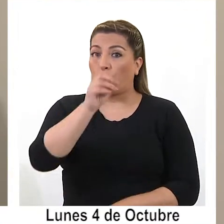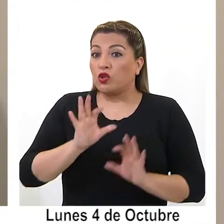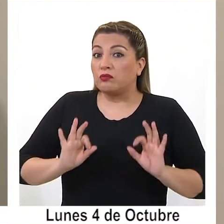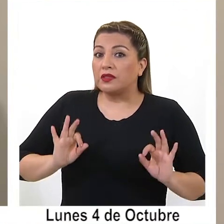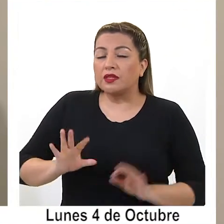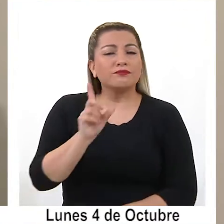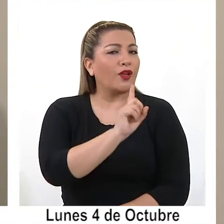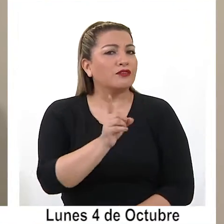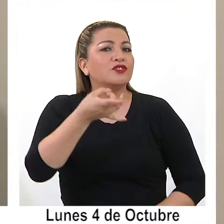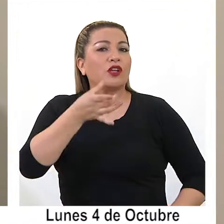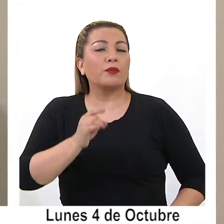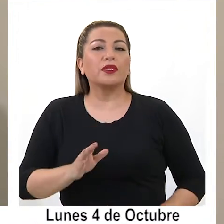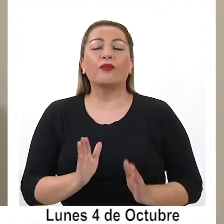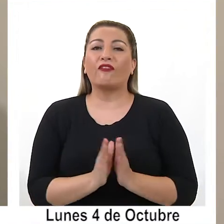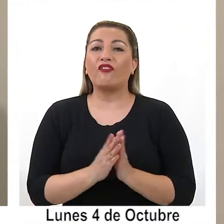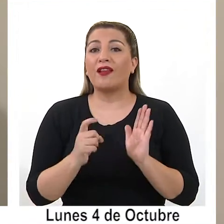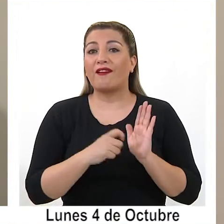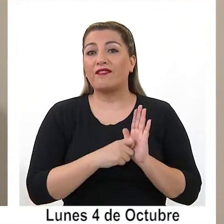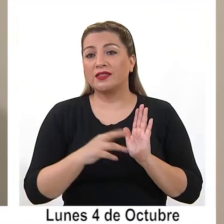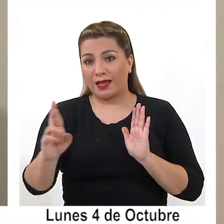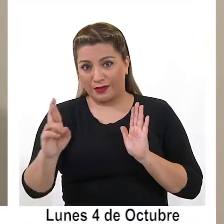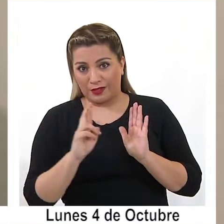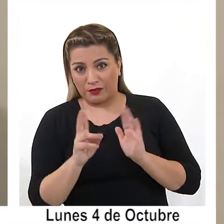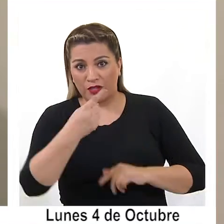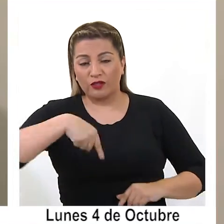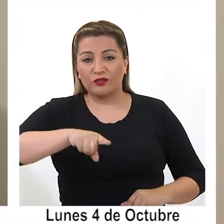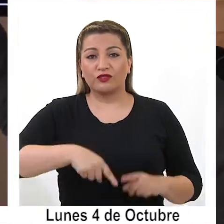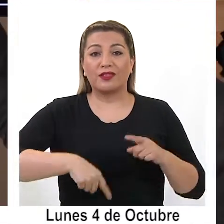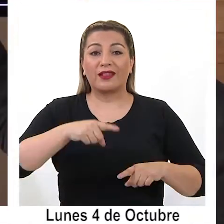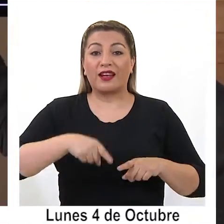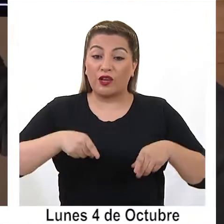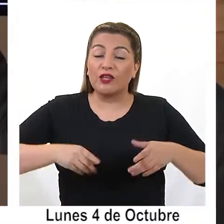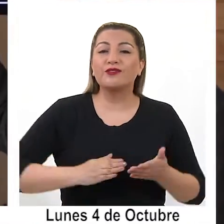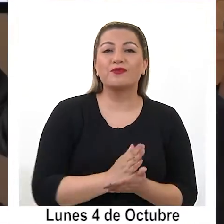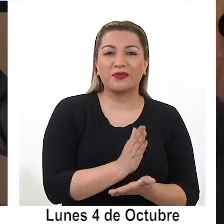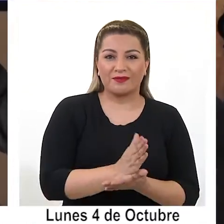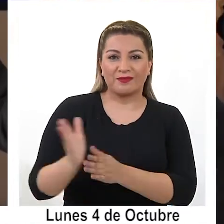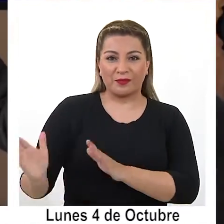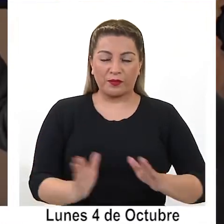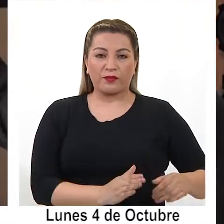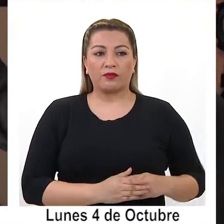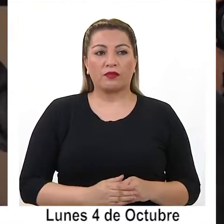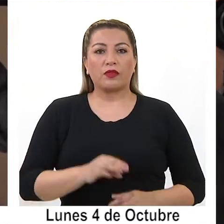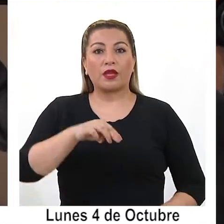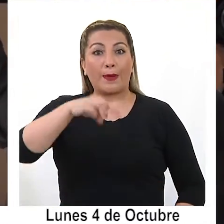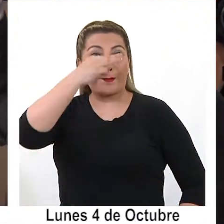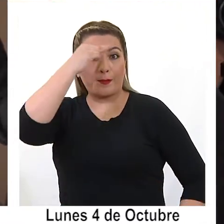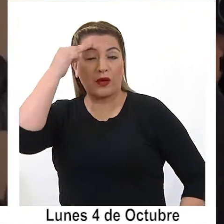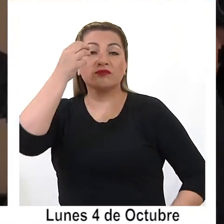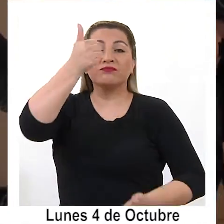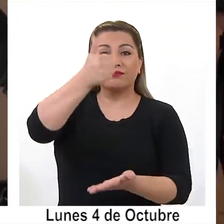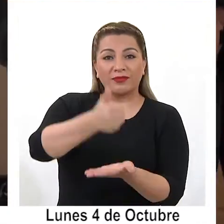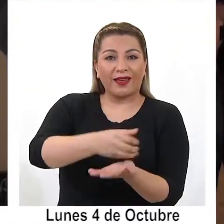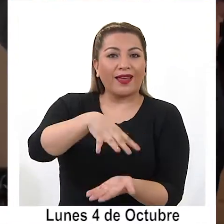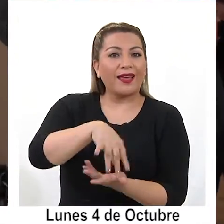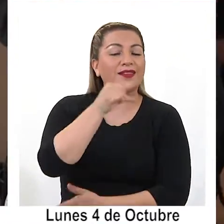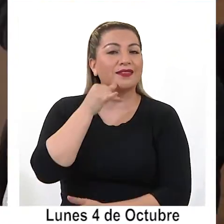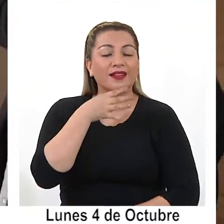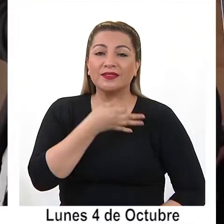especial, solo pedimos que se respete el plazo desde que recibimos el terreno. Por su parte, Mauricio Soria, alcalde de Iquique,